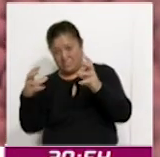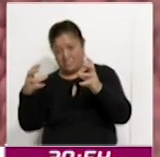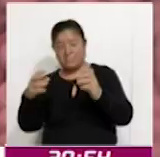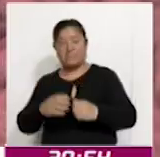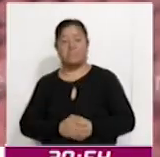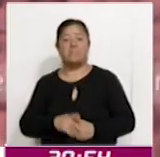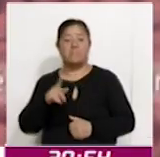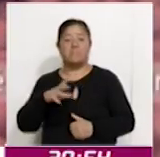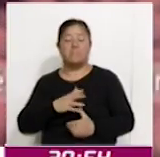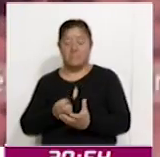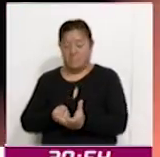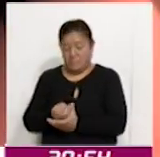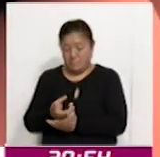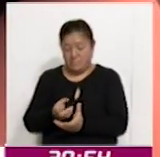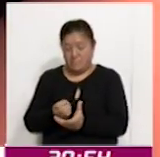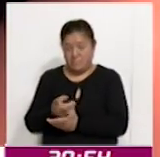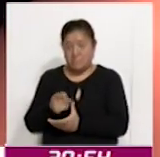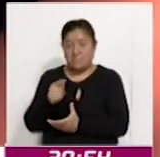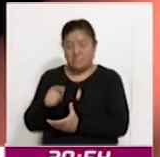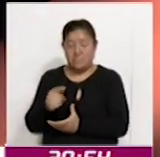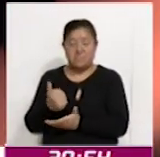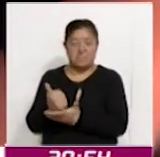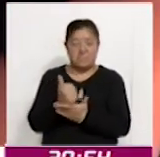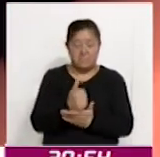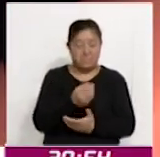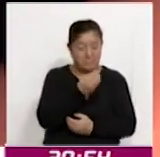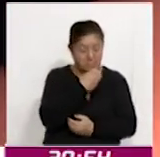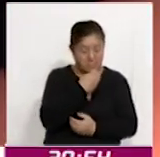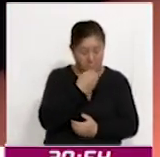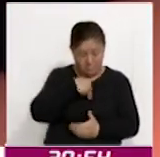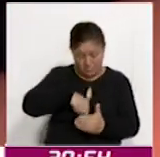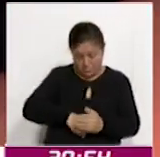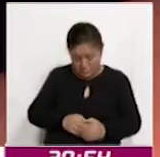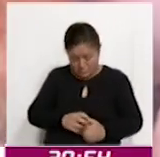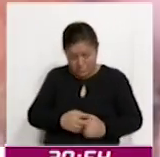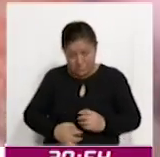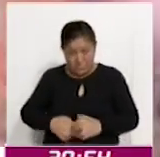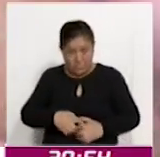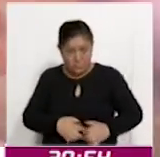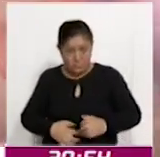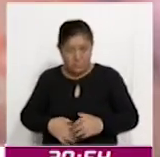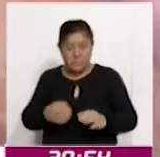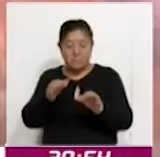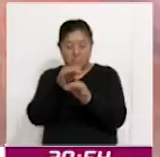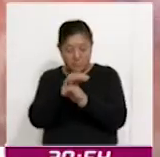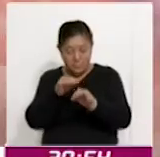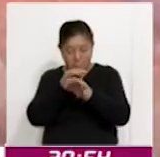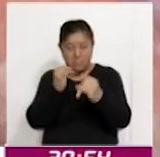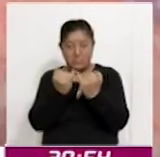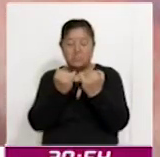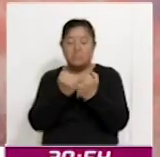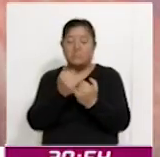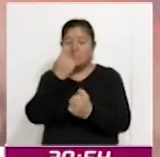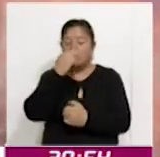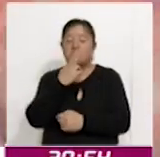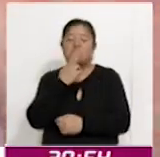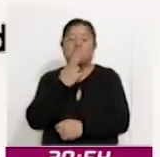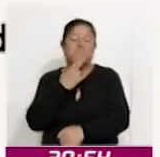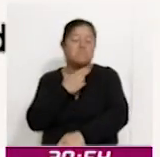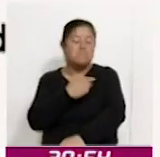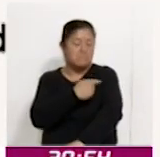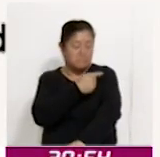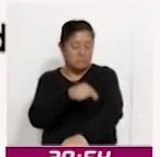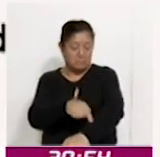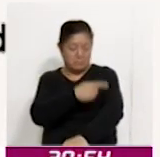tanto las enzimas que ayudan a digerir los alimentos como las hormonas que ayudan a gestionar la glucosa sanguínea. ¿Conoce qué es el